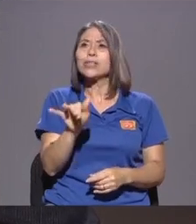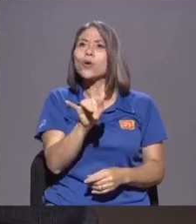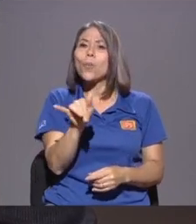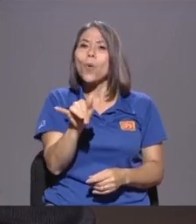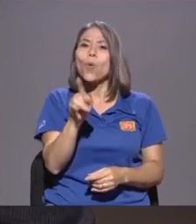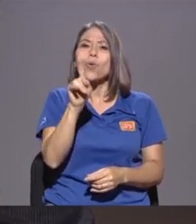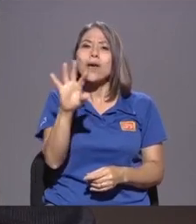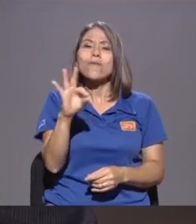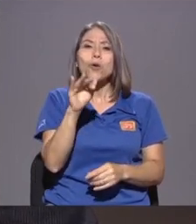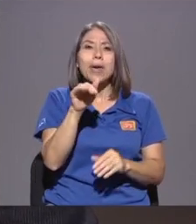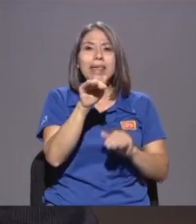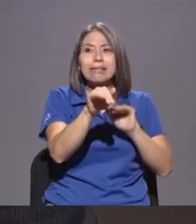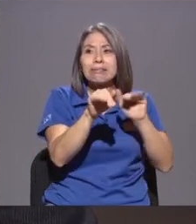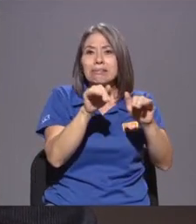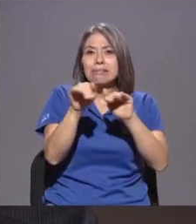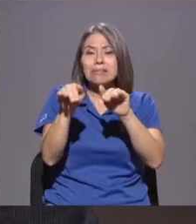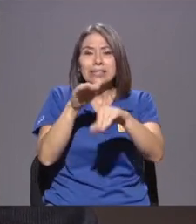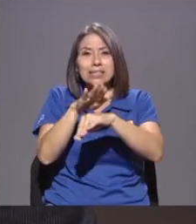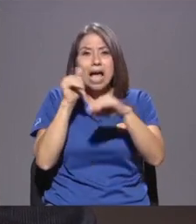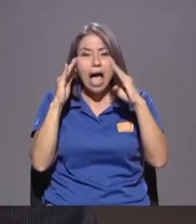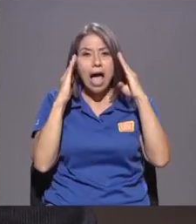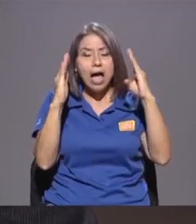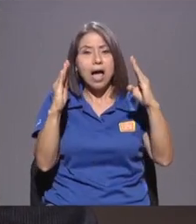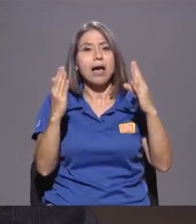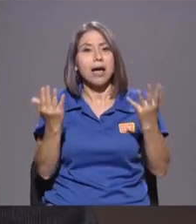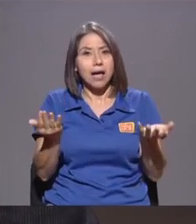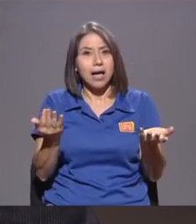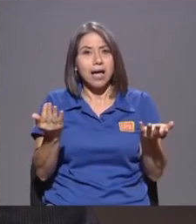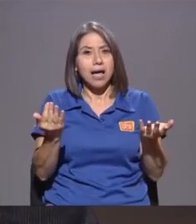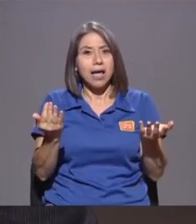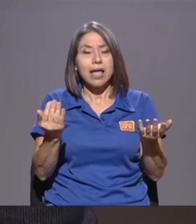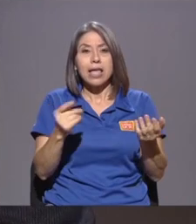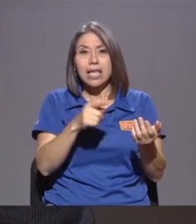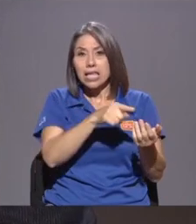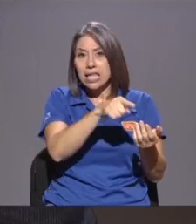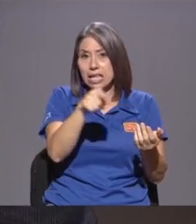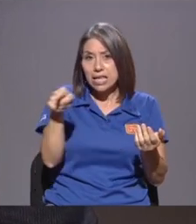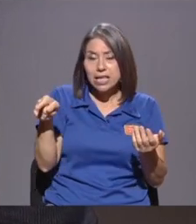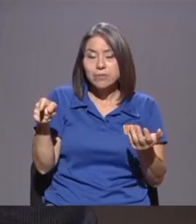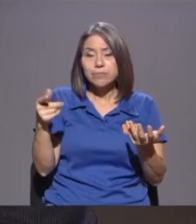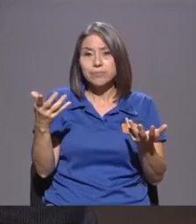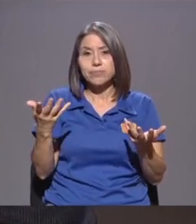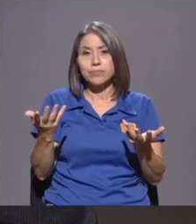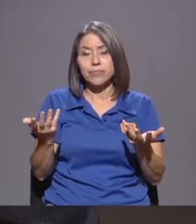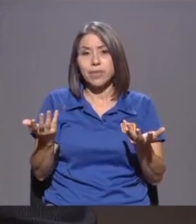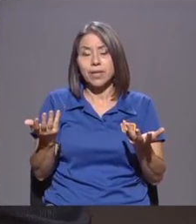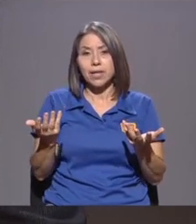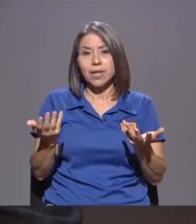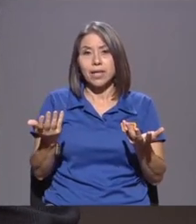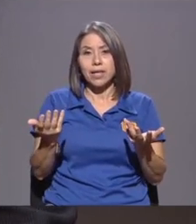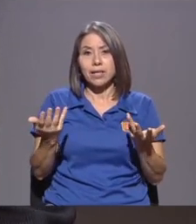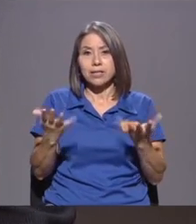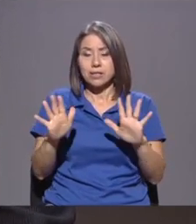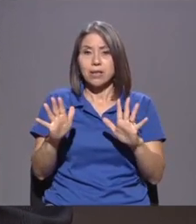Que Llama Que Ponen Autos De